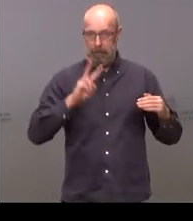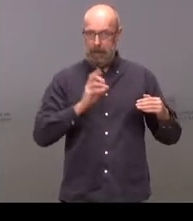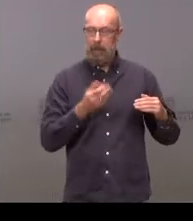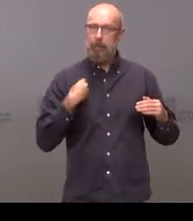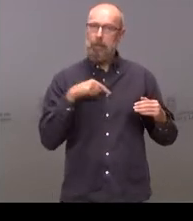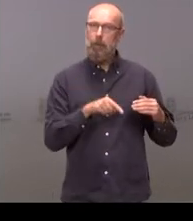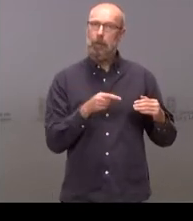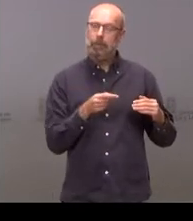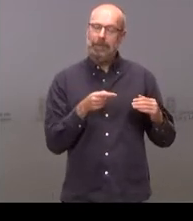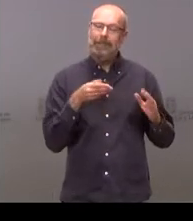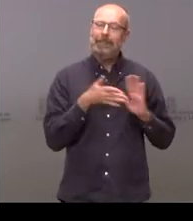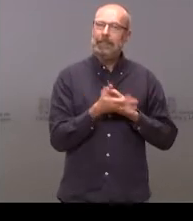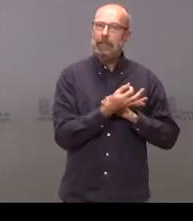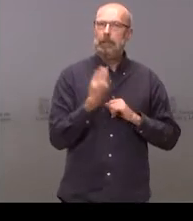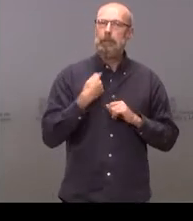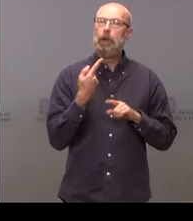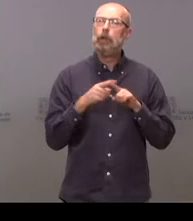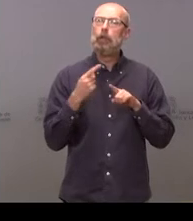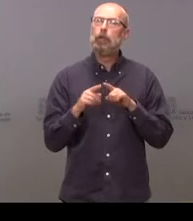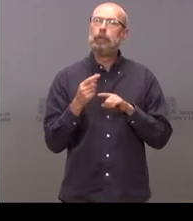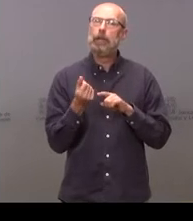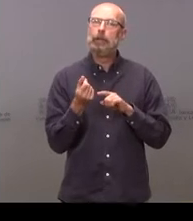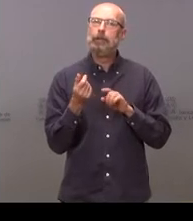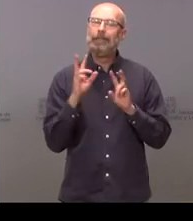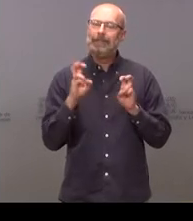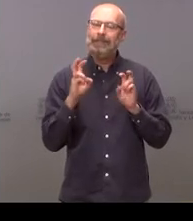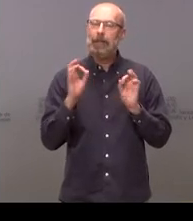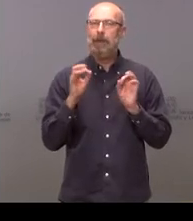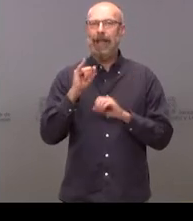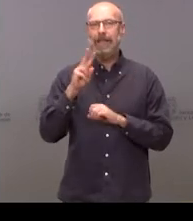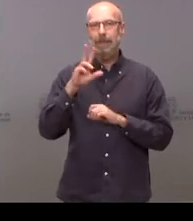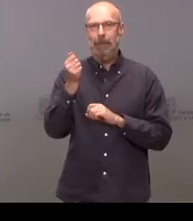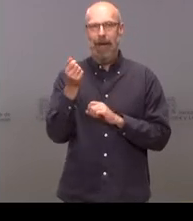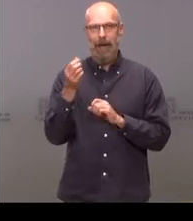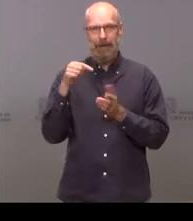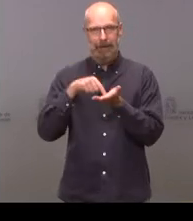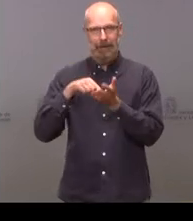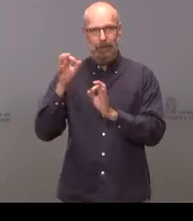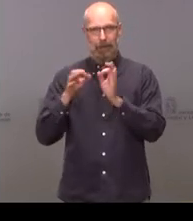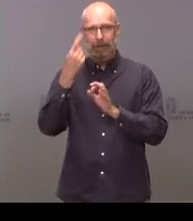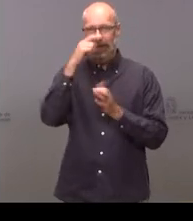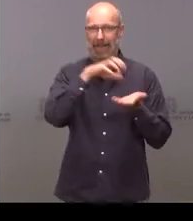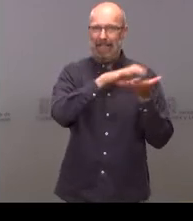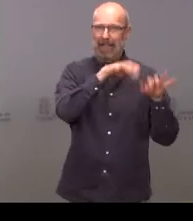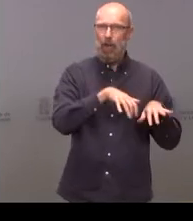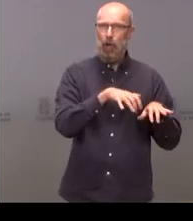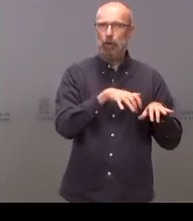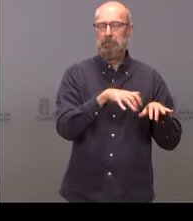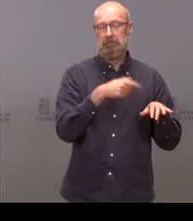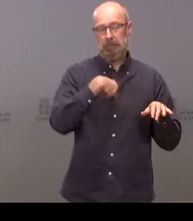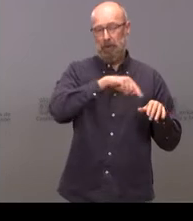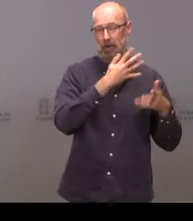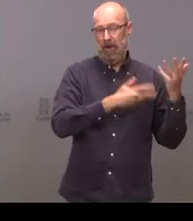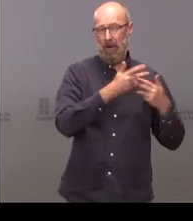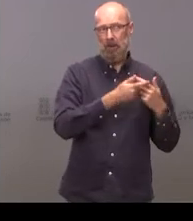las cantidades previstas al cumplimiento de la sentencia del IVA, que en el caso de Castilla y León, saben ustedes que son, según nuestros cálculos, unos